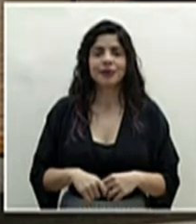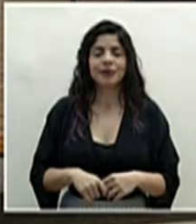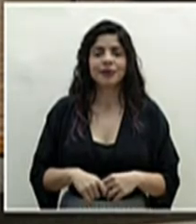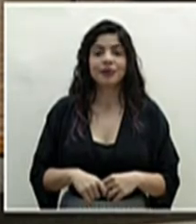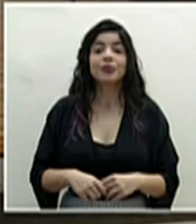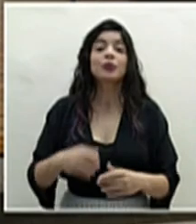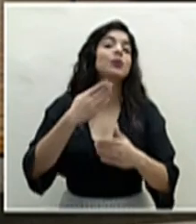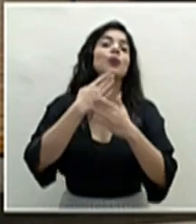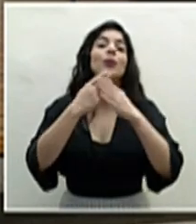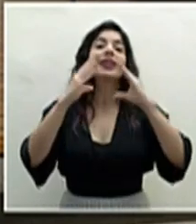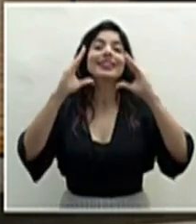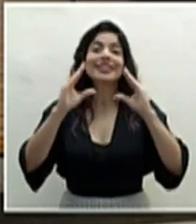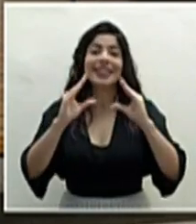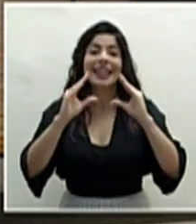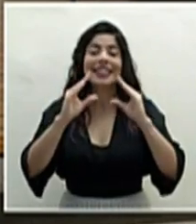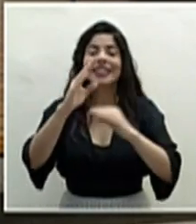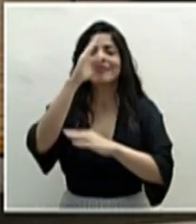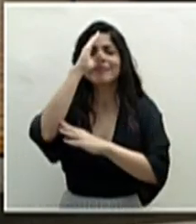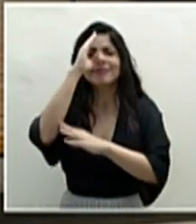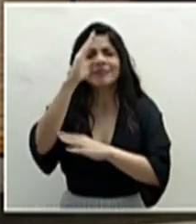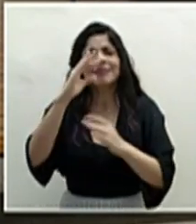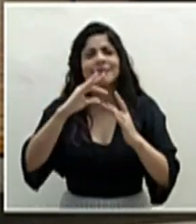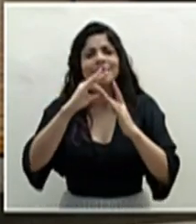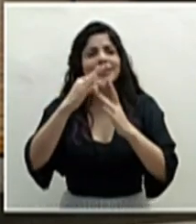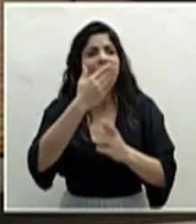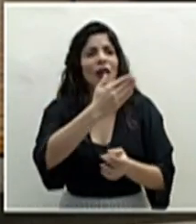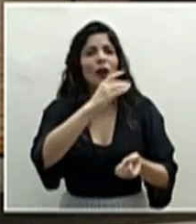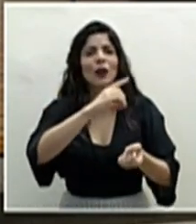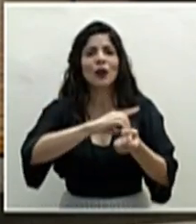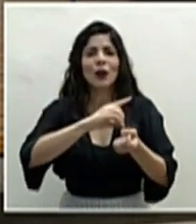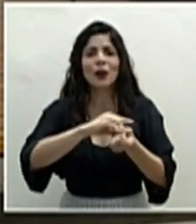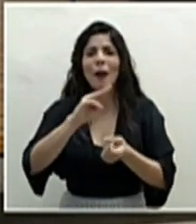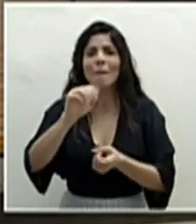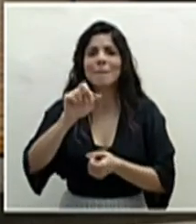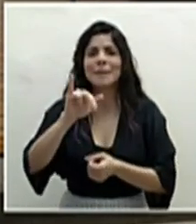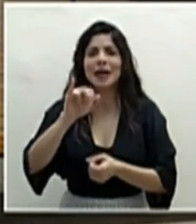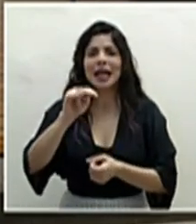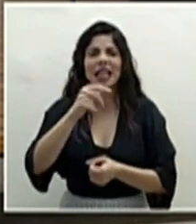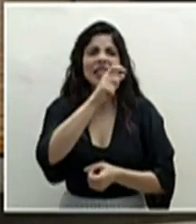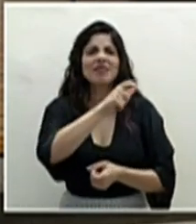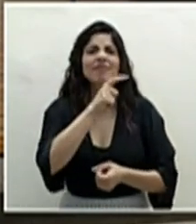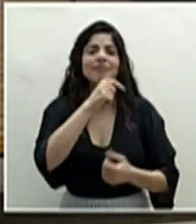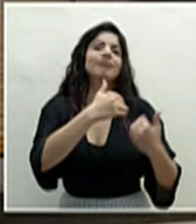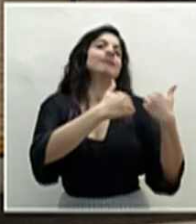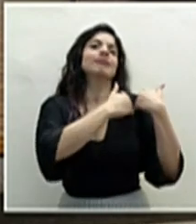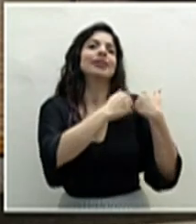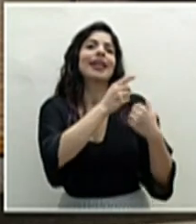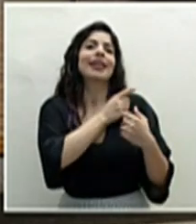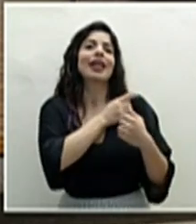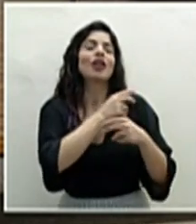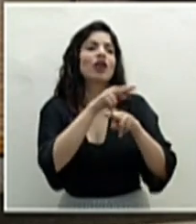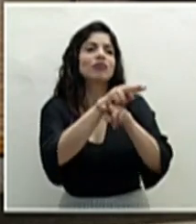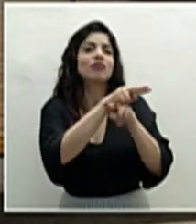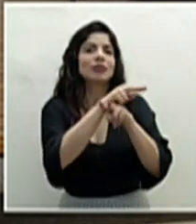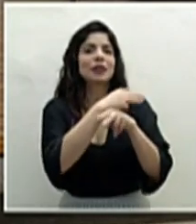Muy buenas tardes, un saludo especial al doctor Marín, director de Vigilancia del Ministerio de Salud.